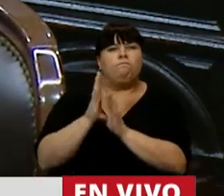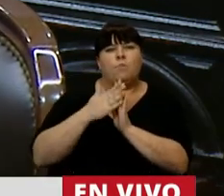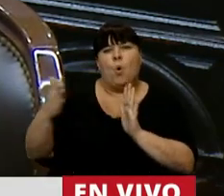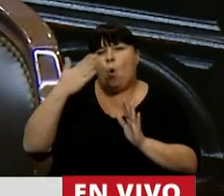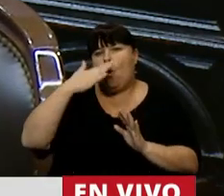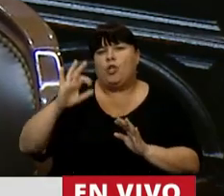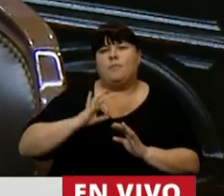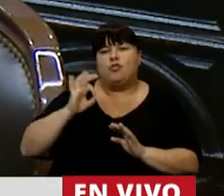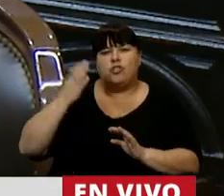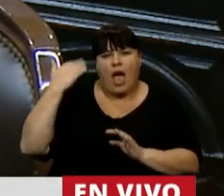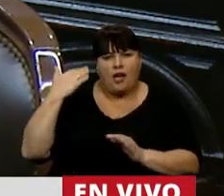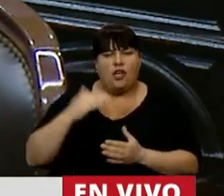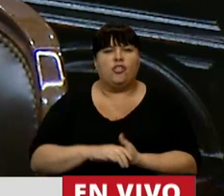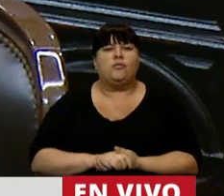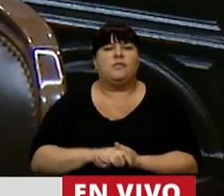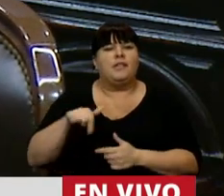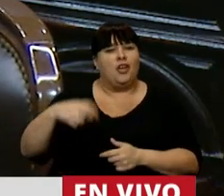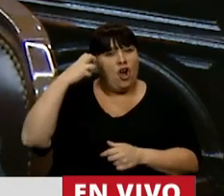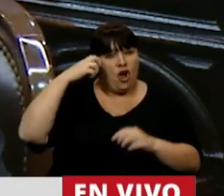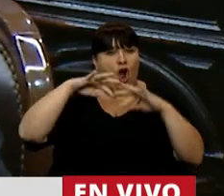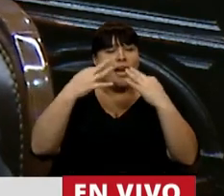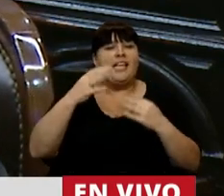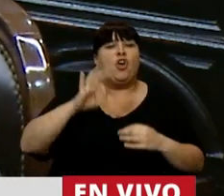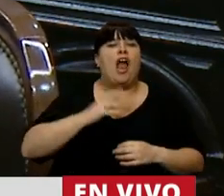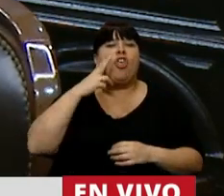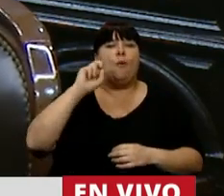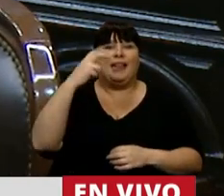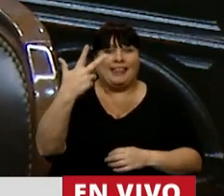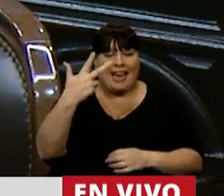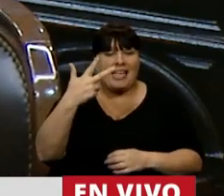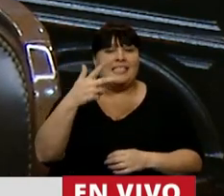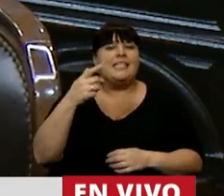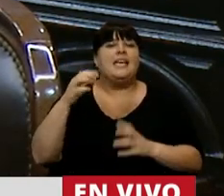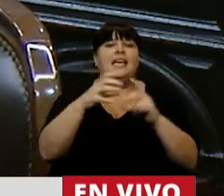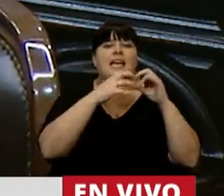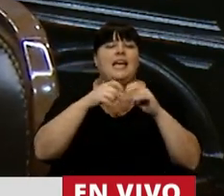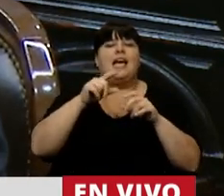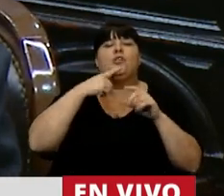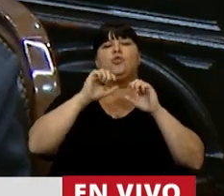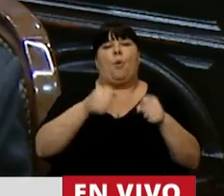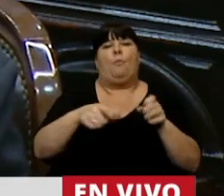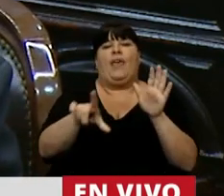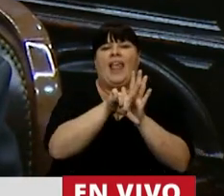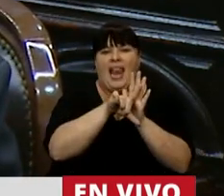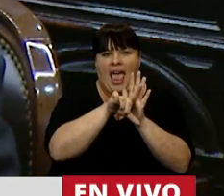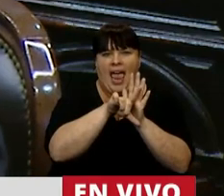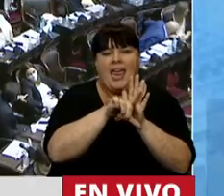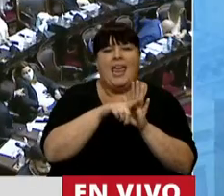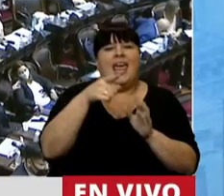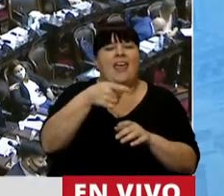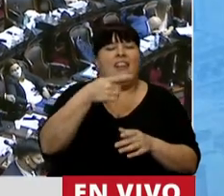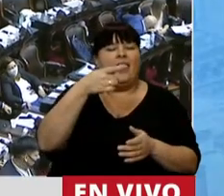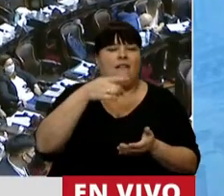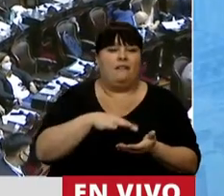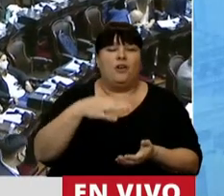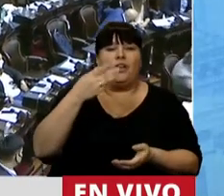últimos años, cuando este Congreso en 2003 trató la anulación de las leyes de obediencia